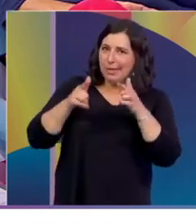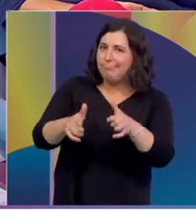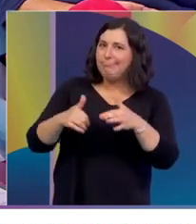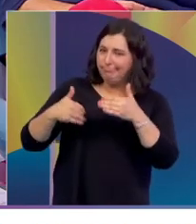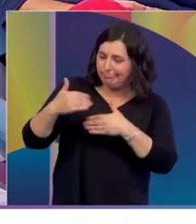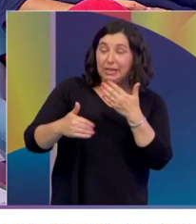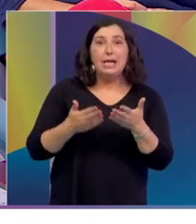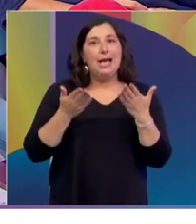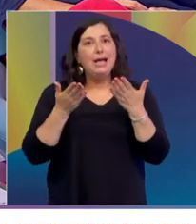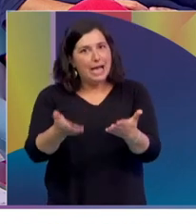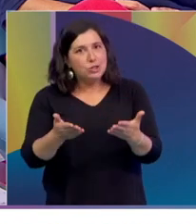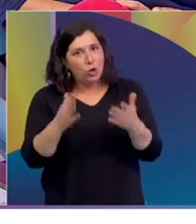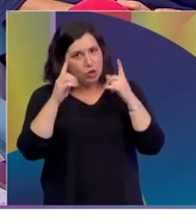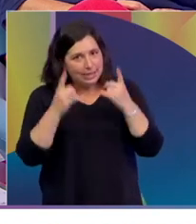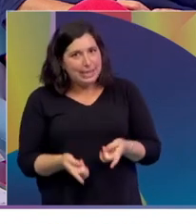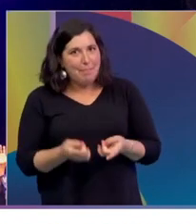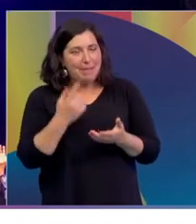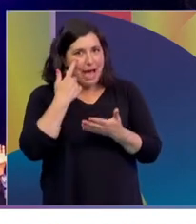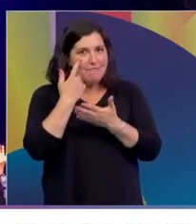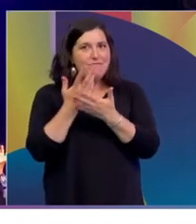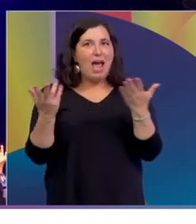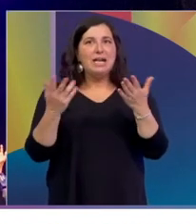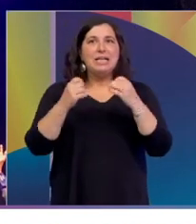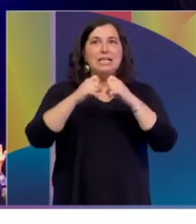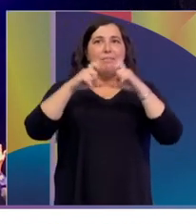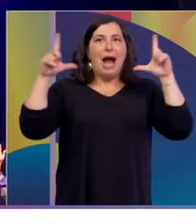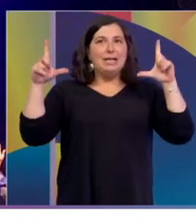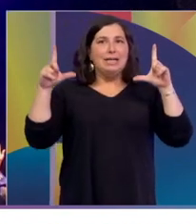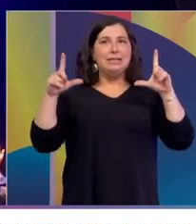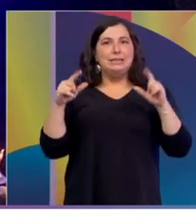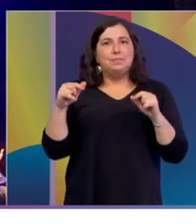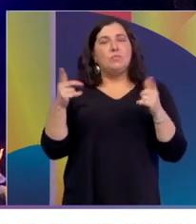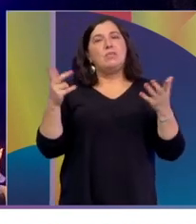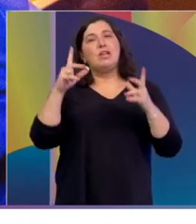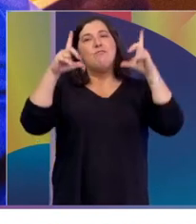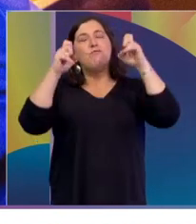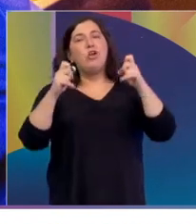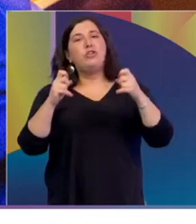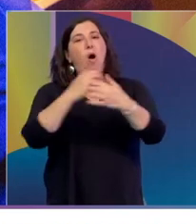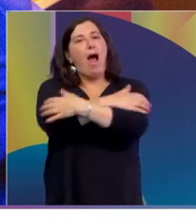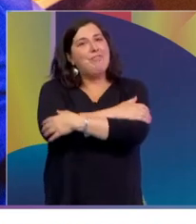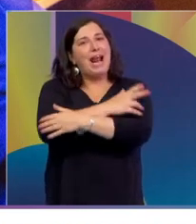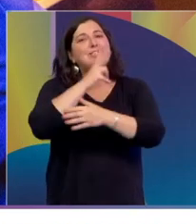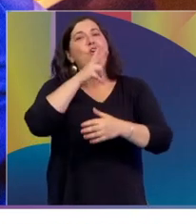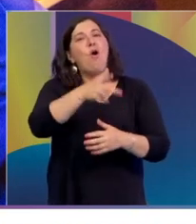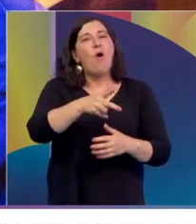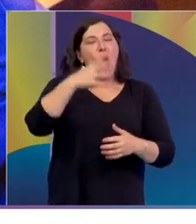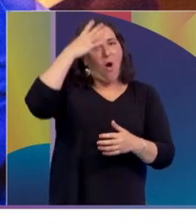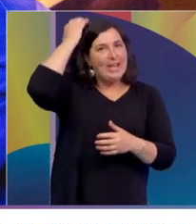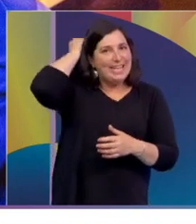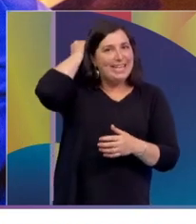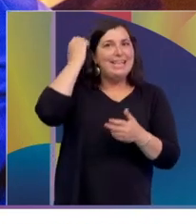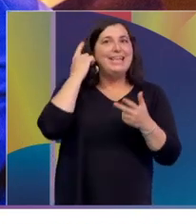Hay tensión. Eso y ver, que a ver, estoy viendo en imágenes. No, la foto del abrazo con tu hija y con tu hijo permitime decirte que es una